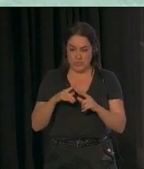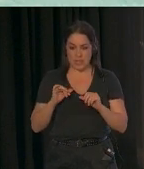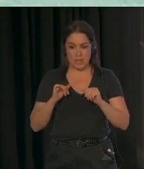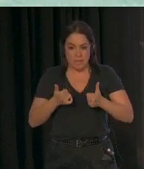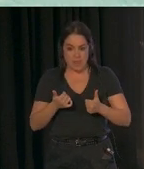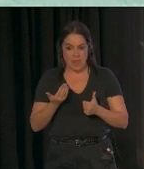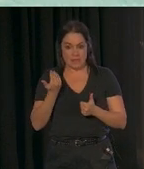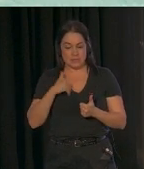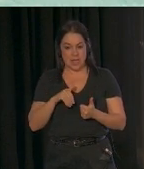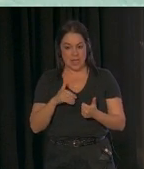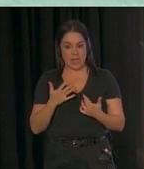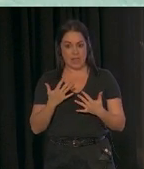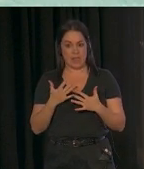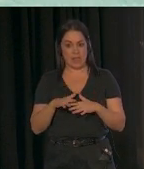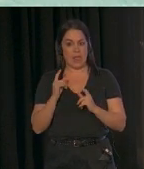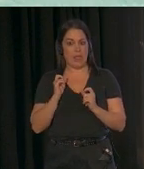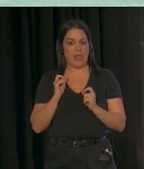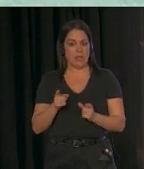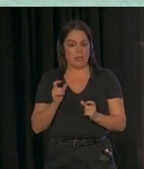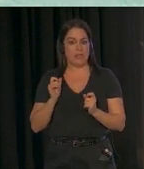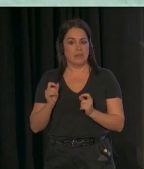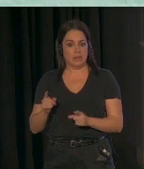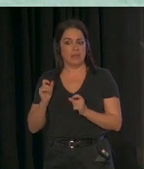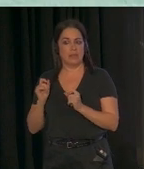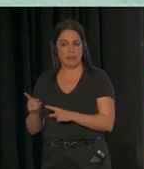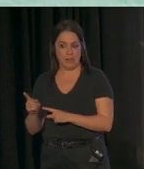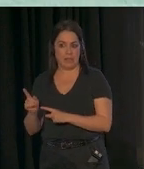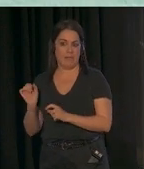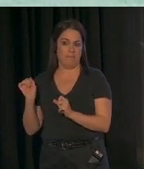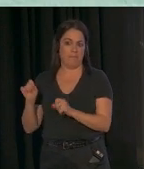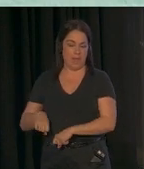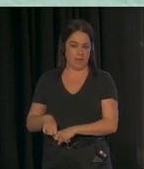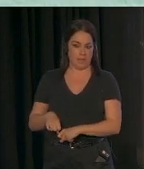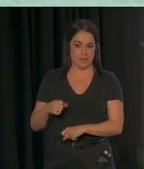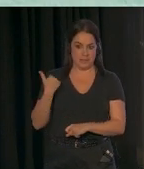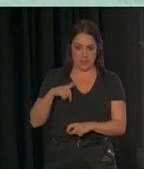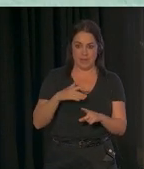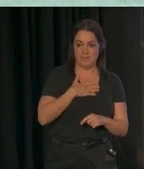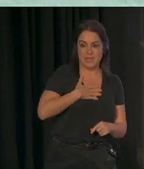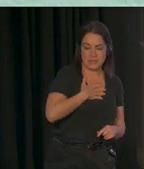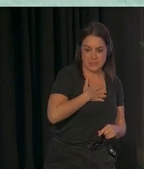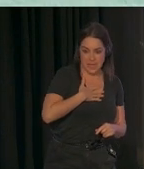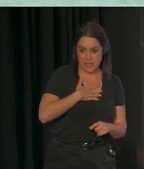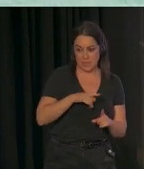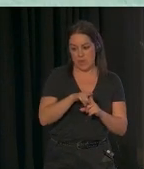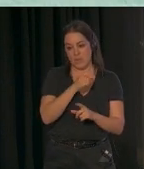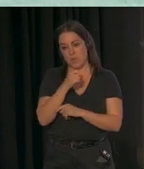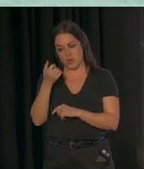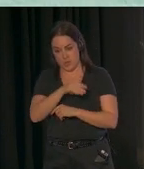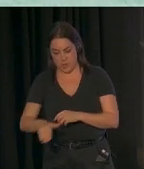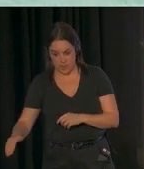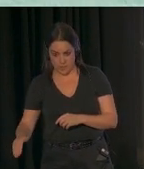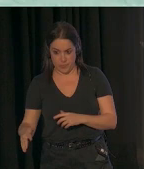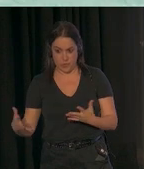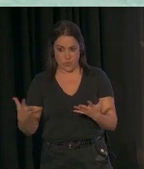esa interconexión entre respaldar el bienestar y respaldar también al hijo, y que